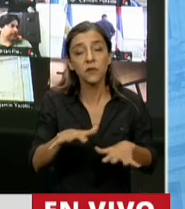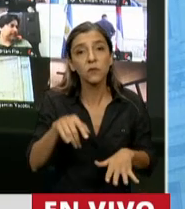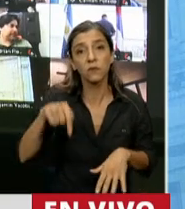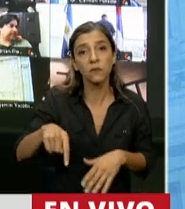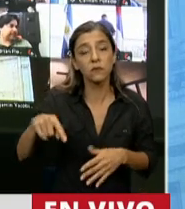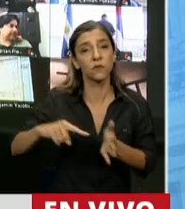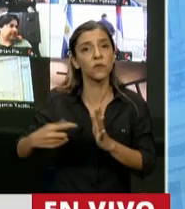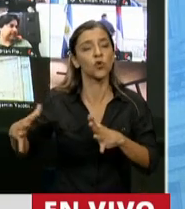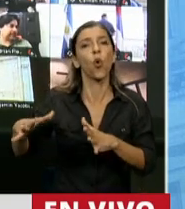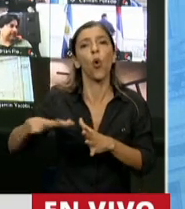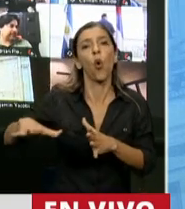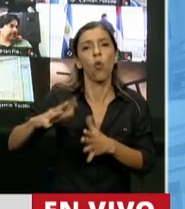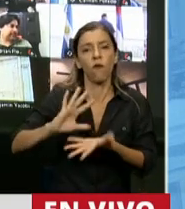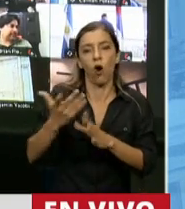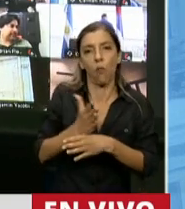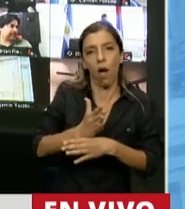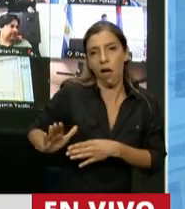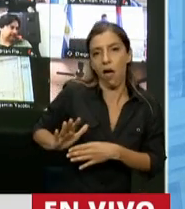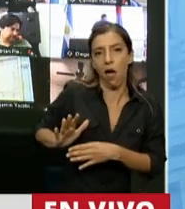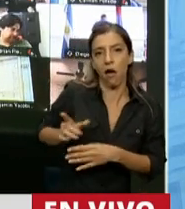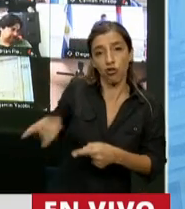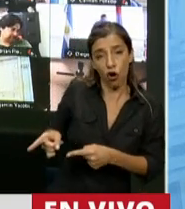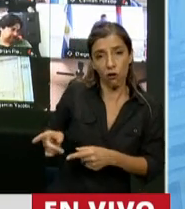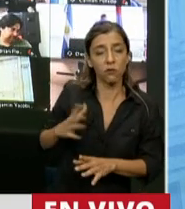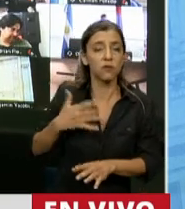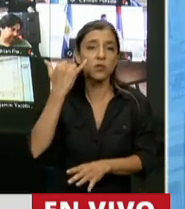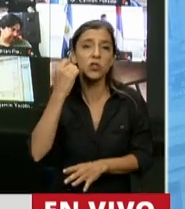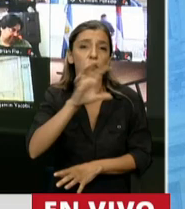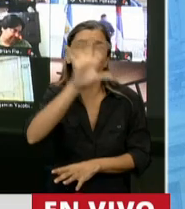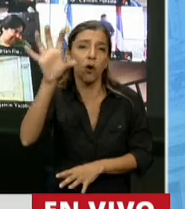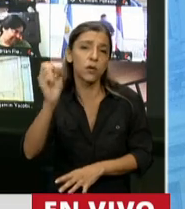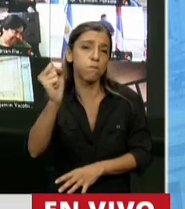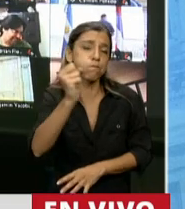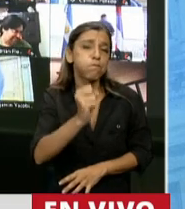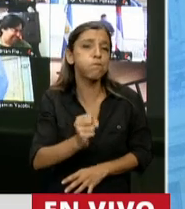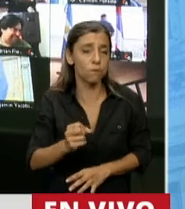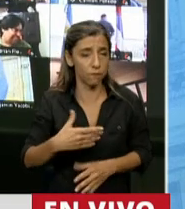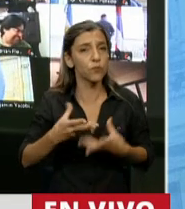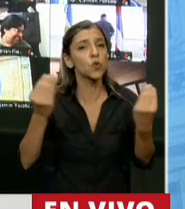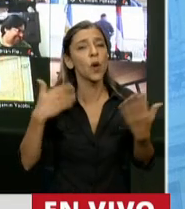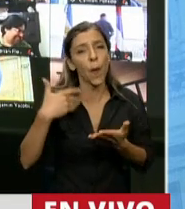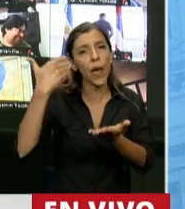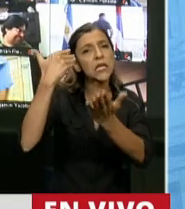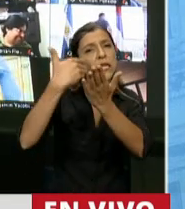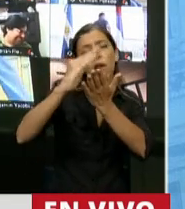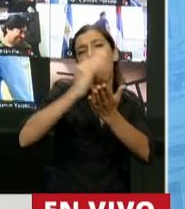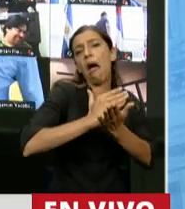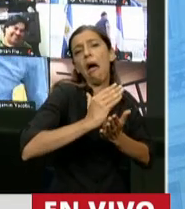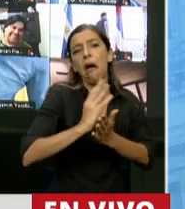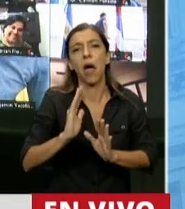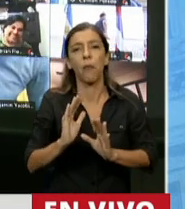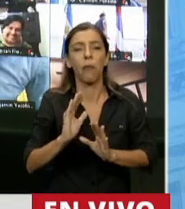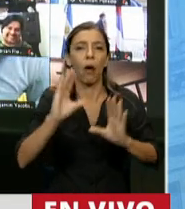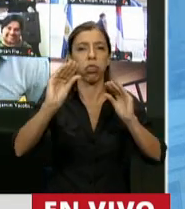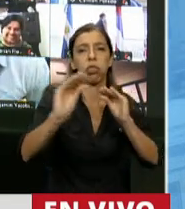le toca vivir a la Ciudad Autónoma de Buenos Aires ya la han vivido otras provincias que han sido discriminadas en el reparto de fondos por